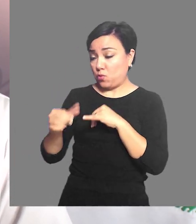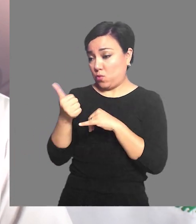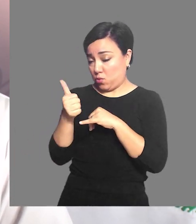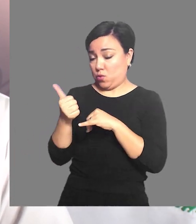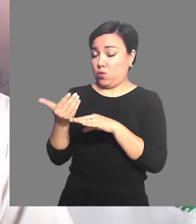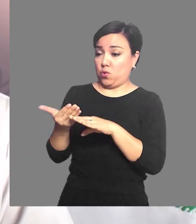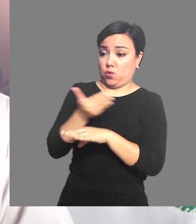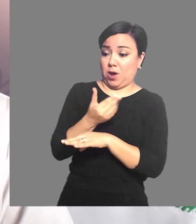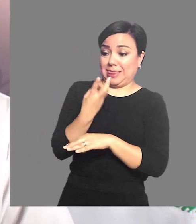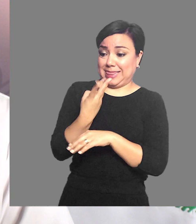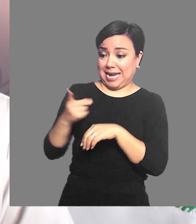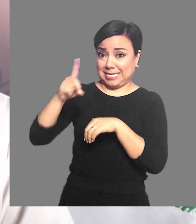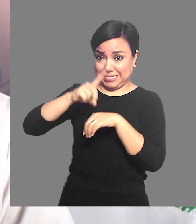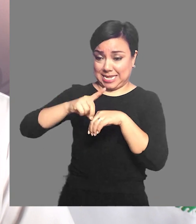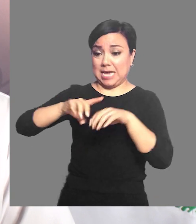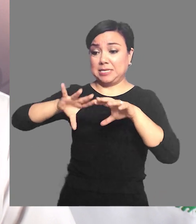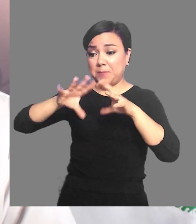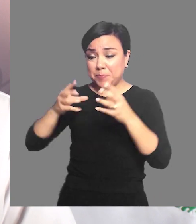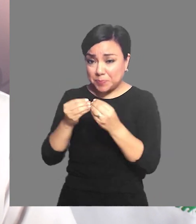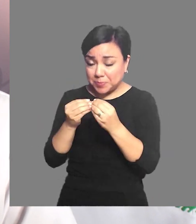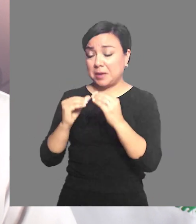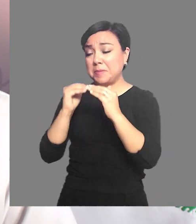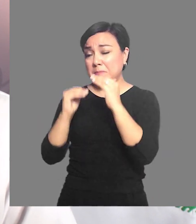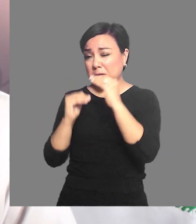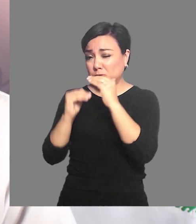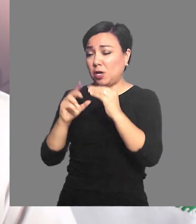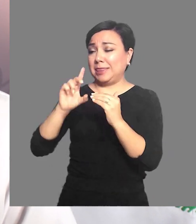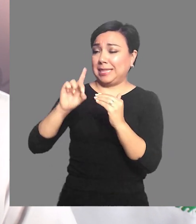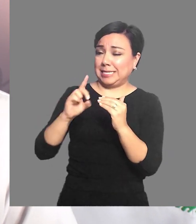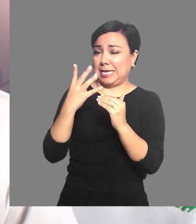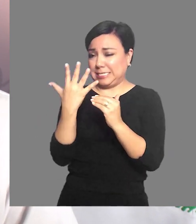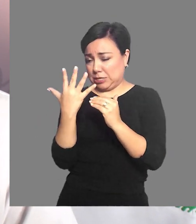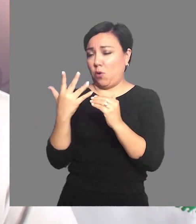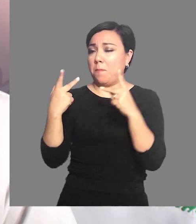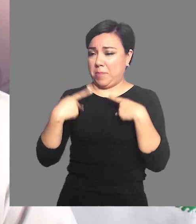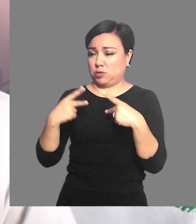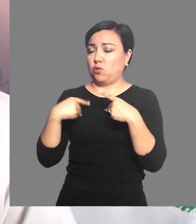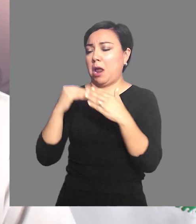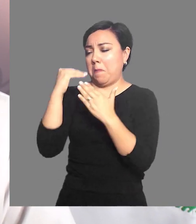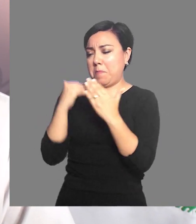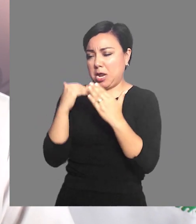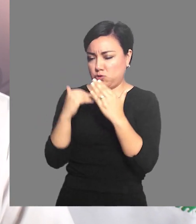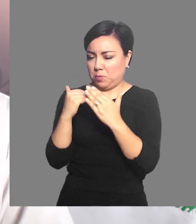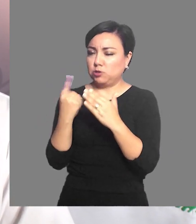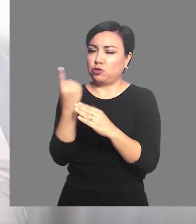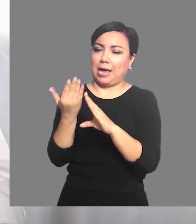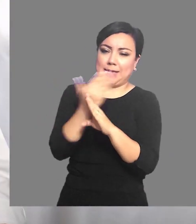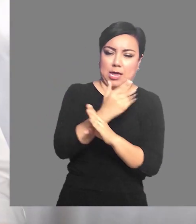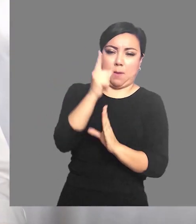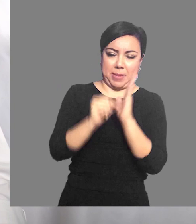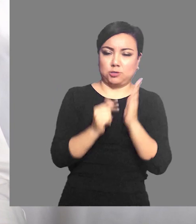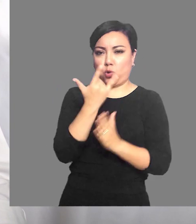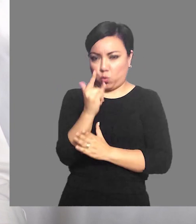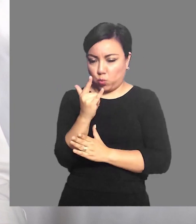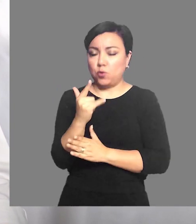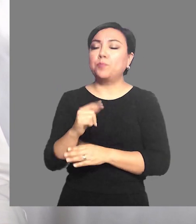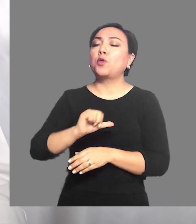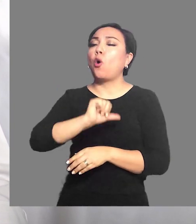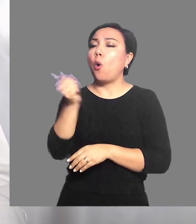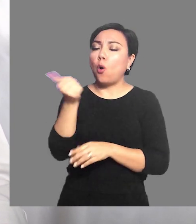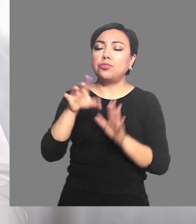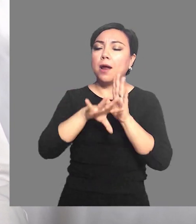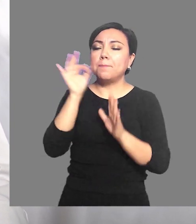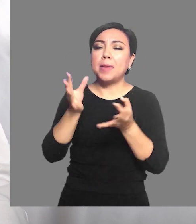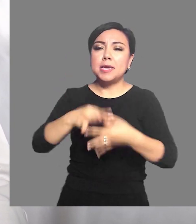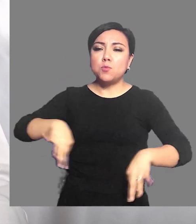Salvo los últimos 3 días de agosto, durante los cuales se reportaron solamente 35 casos menos que los últimos 3 días de julio. Otro dato importante y muy